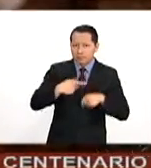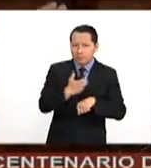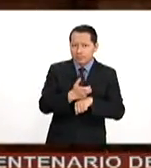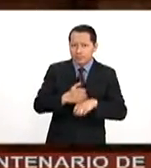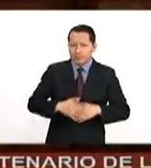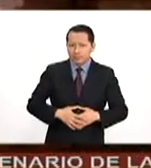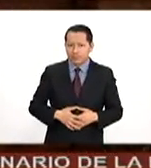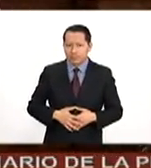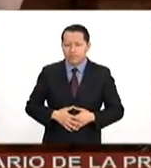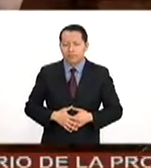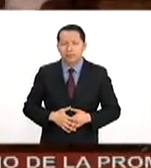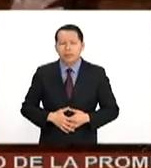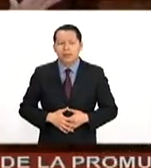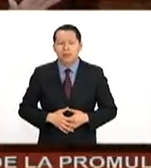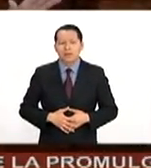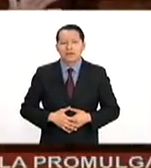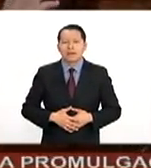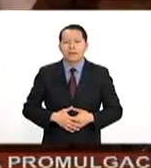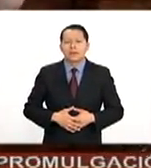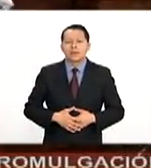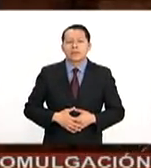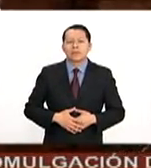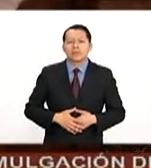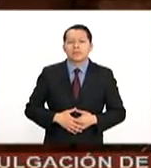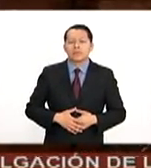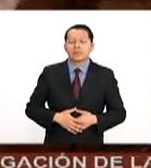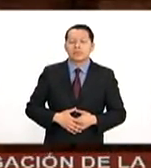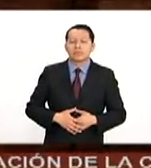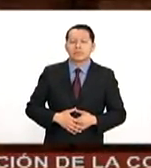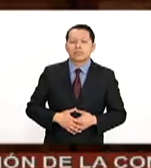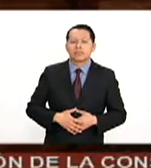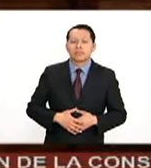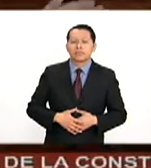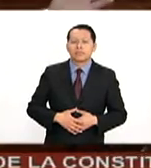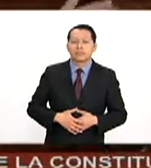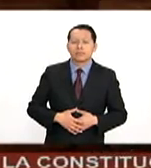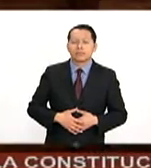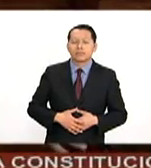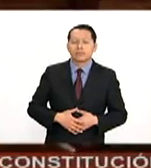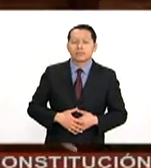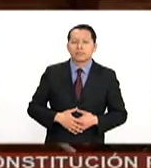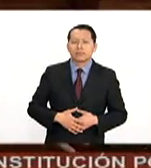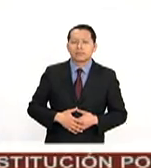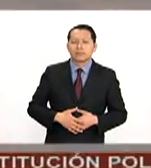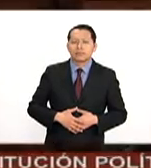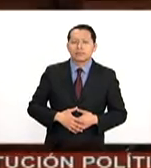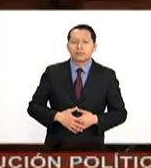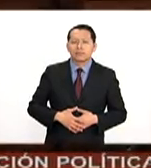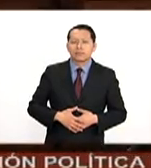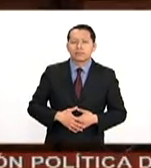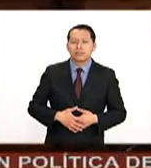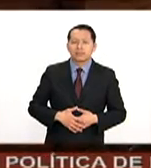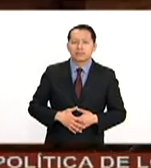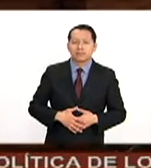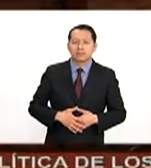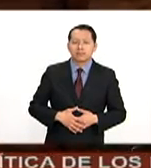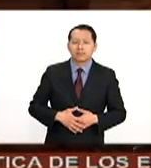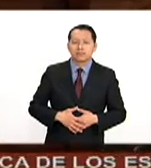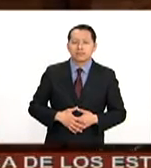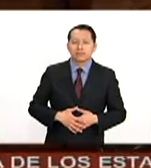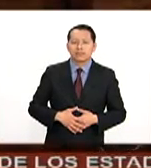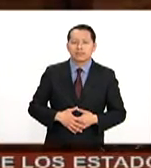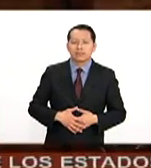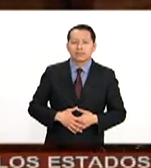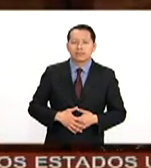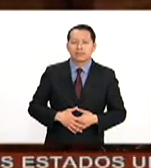creo muy fuerte en la frontera libre, pero también tiene que ser la frontera de frontera. Nuestro déficit de